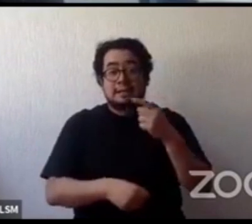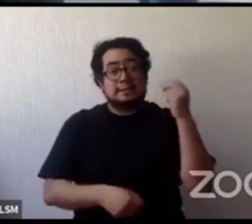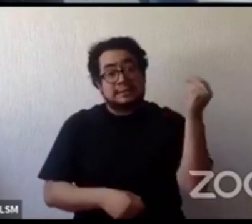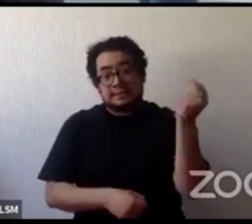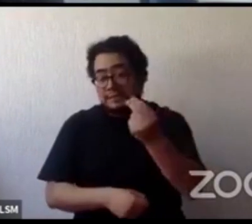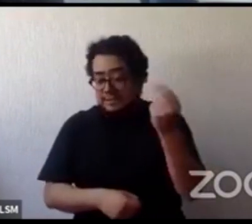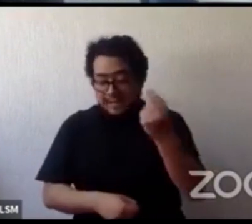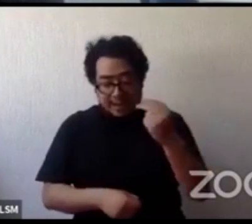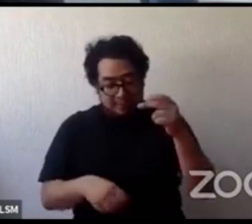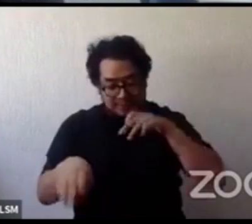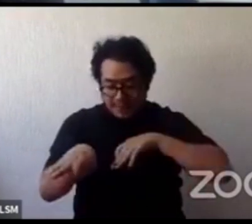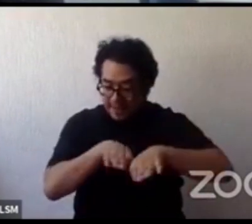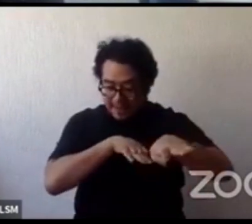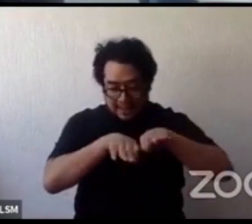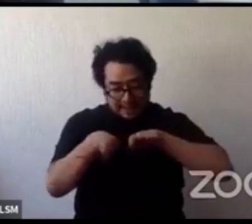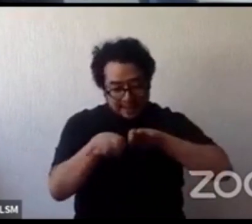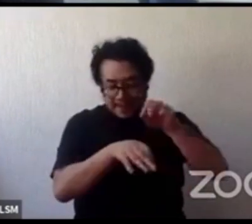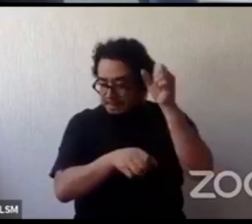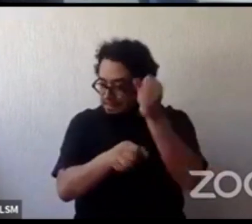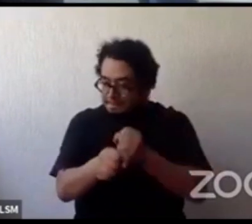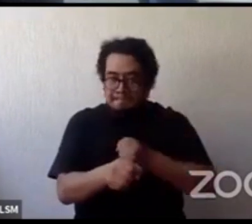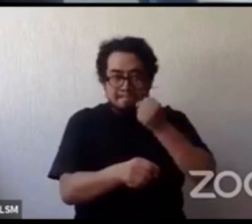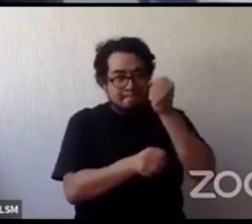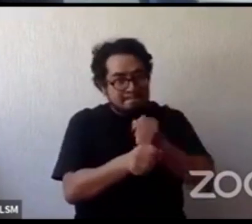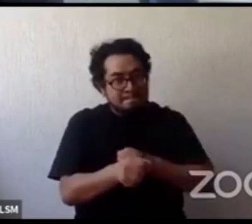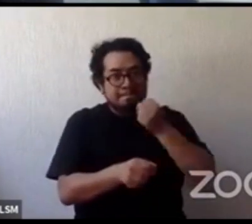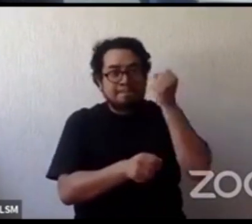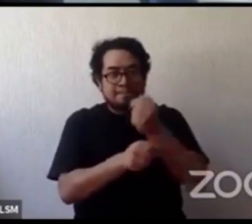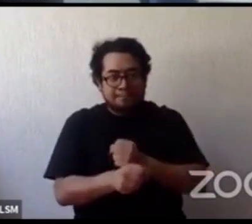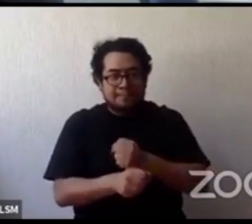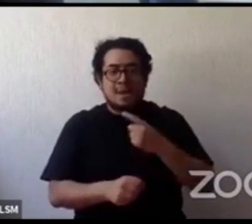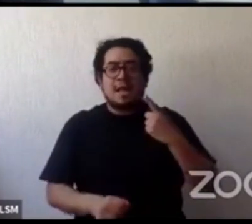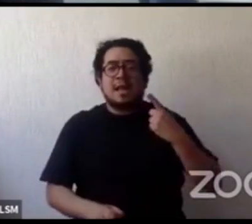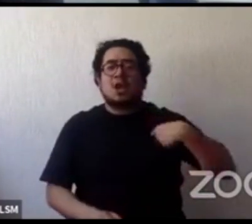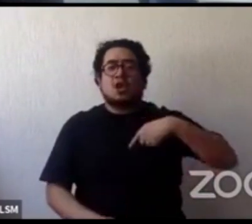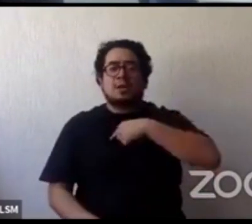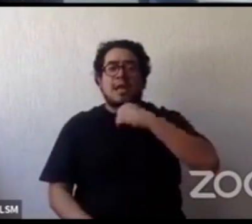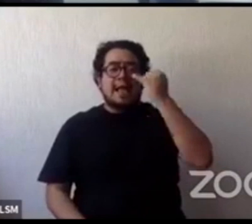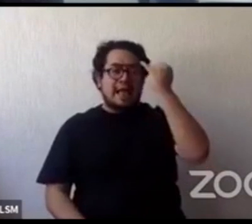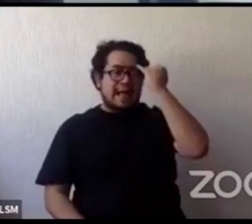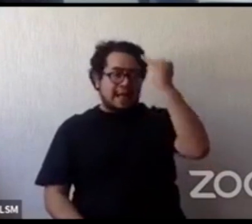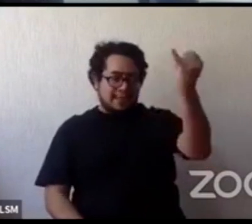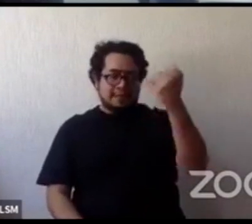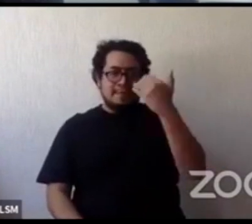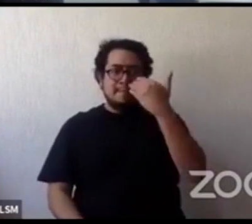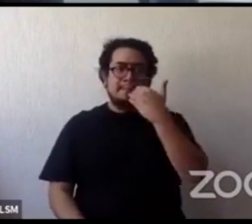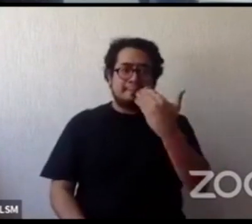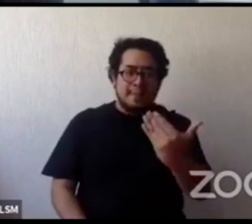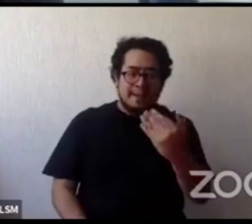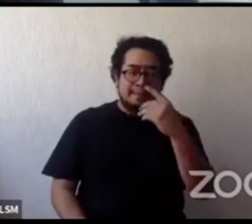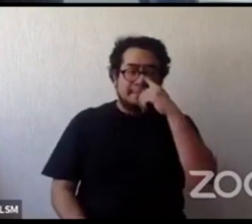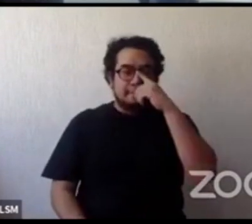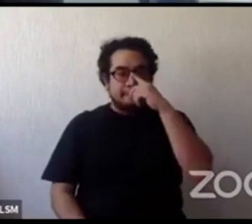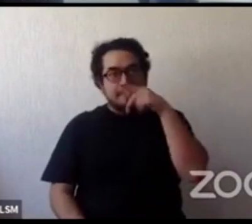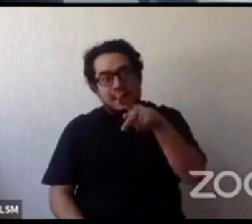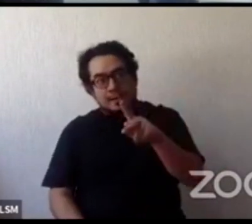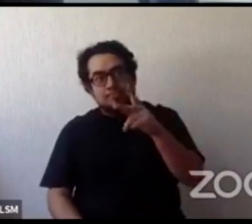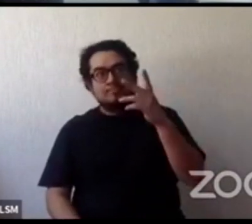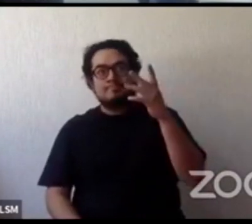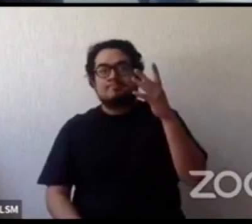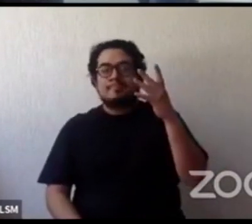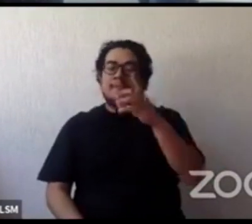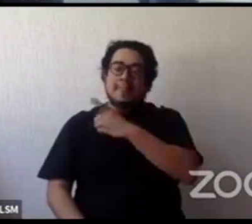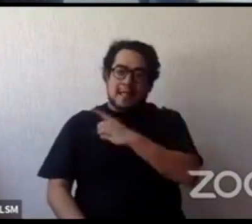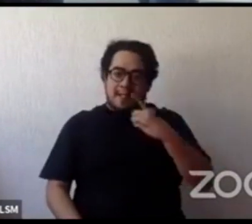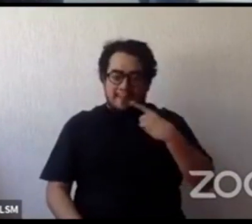profesionalizarnos que muchas de nuestras iniciativas son muy buenas y que tenemos que aprender a colaborar y a trabajar en conjunto creo